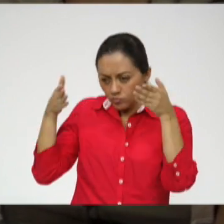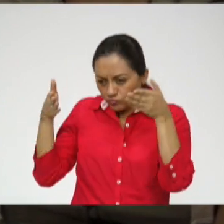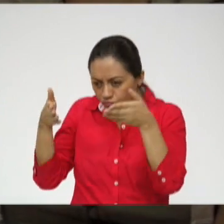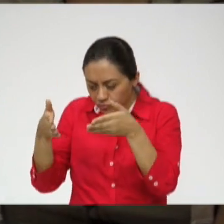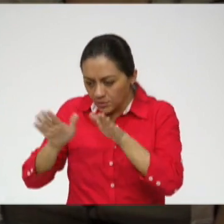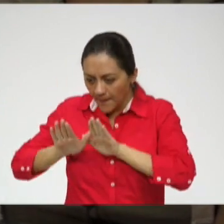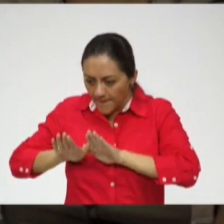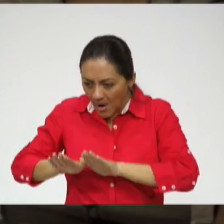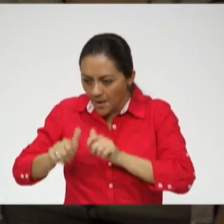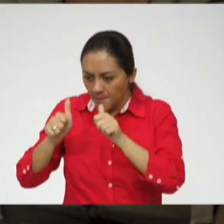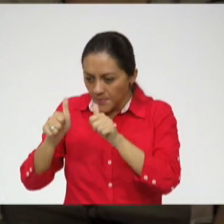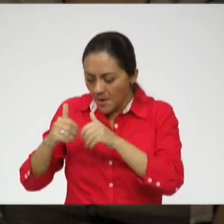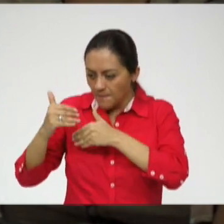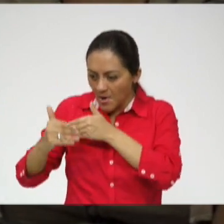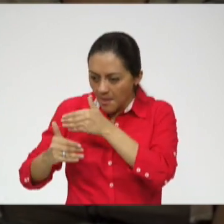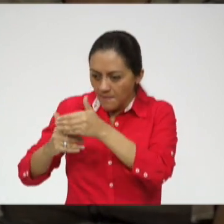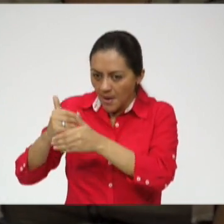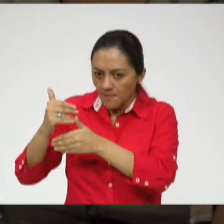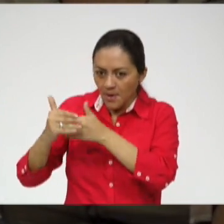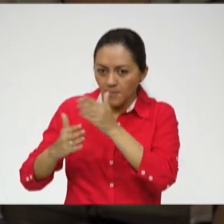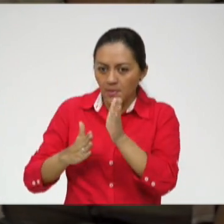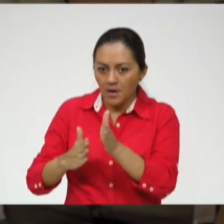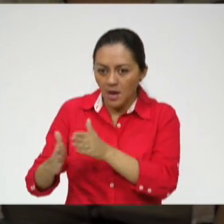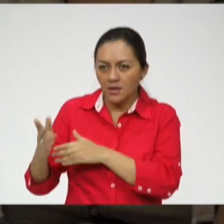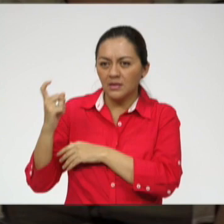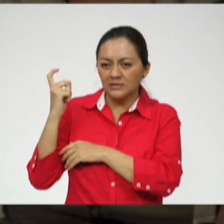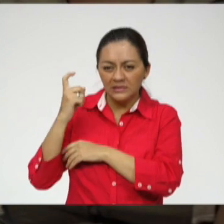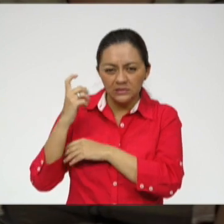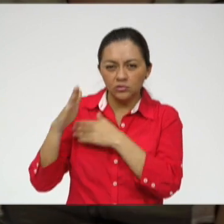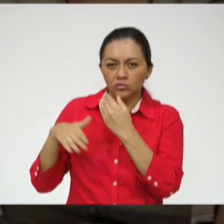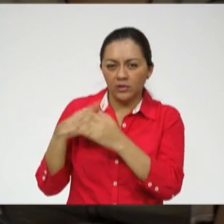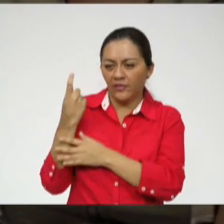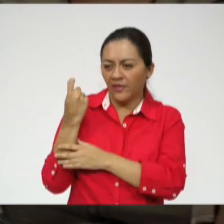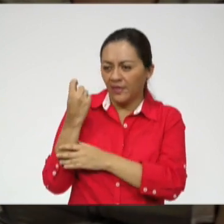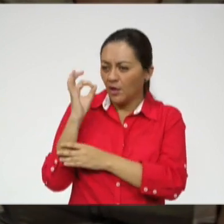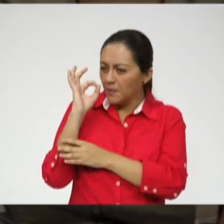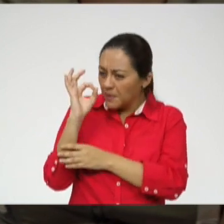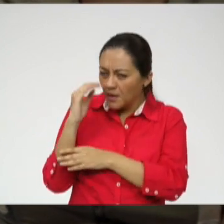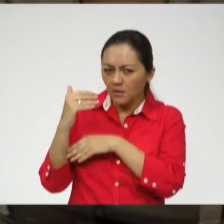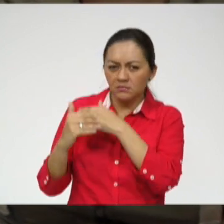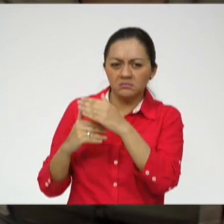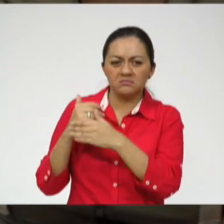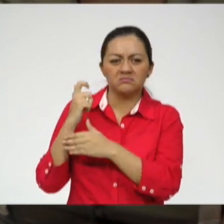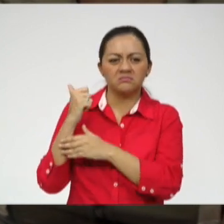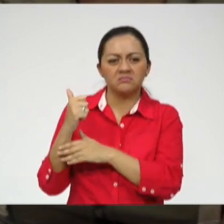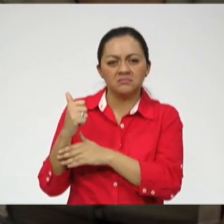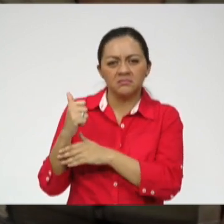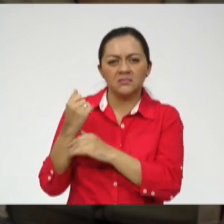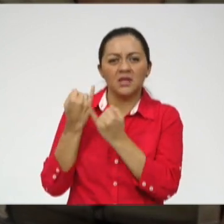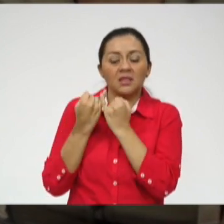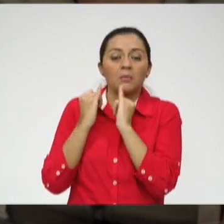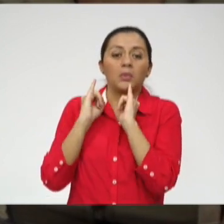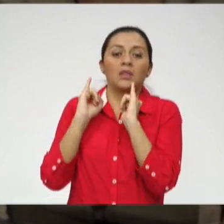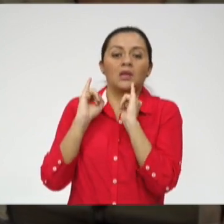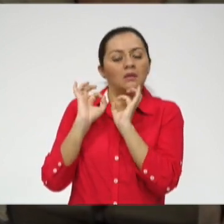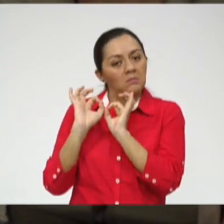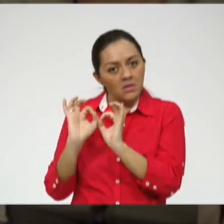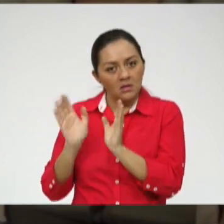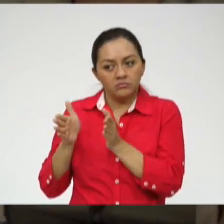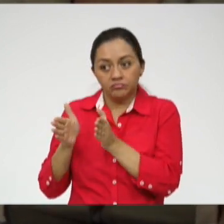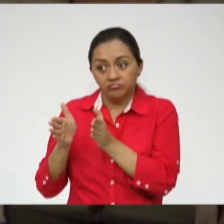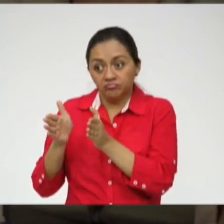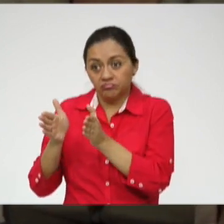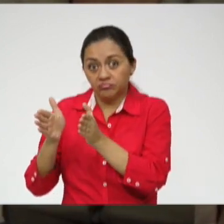me establezco, tengo lo necesario, tengo dinero, ya soy más independiente. Y ahora sí,